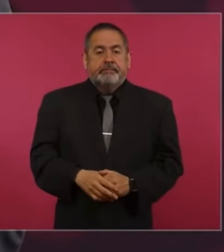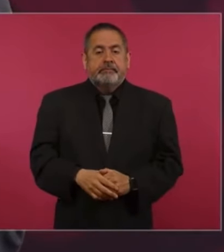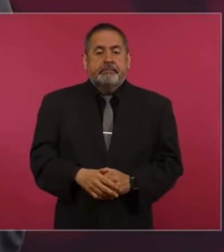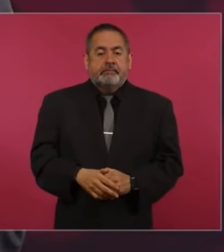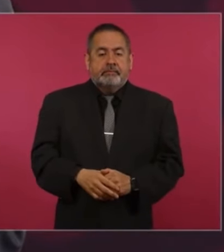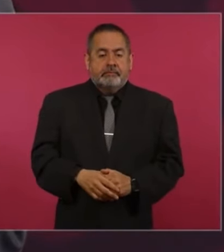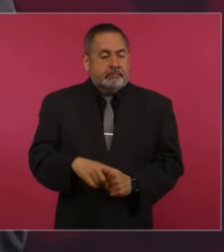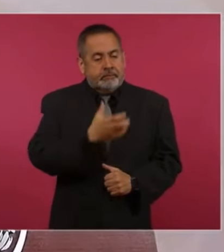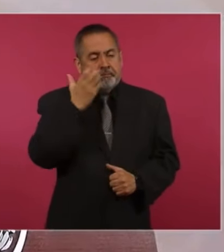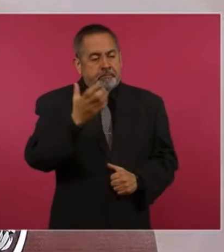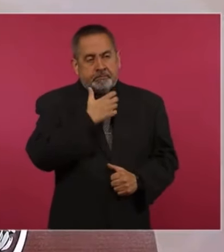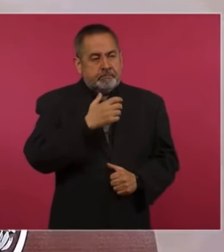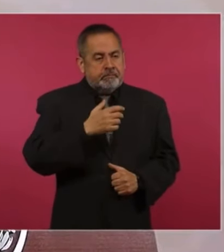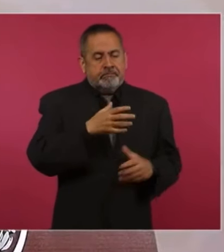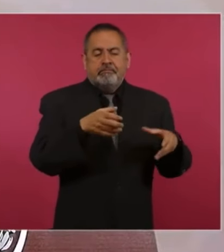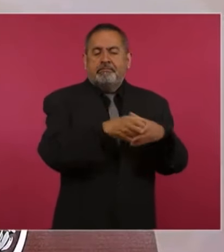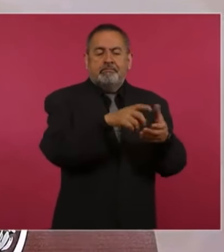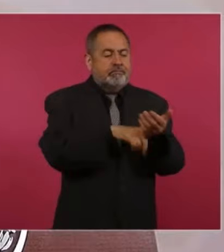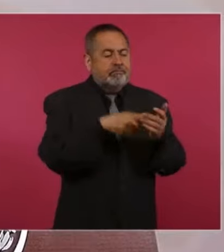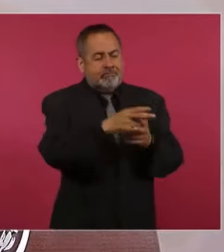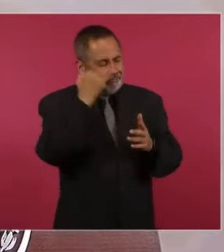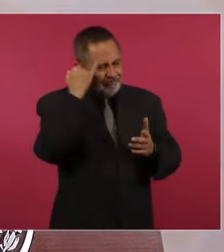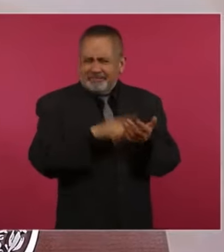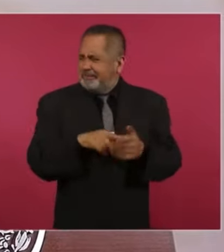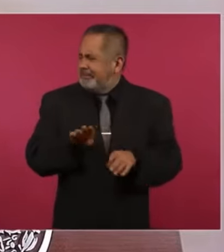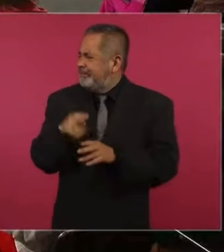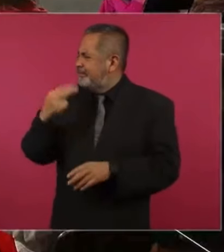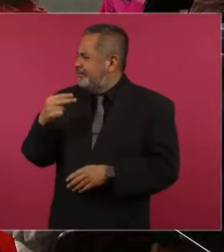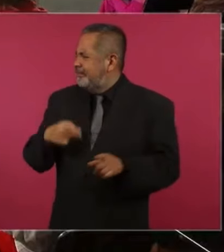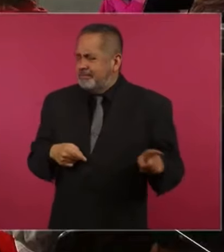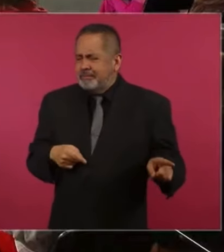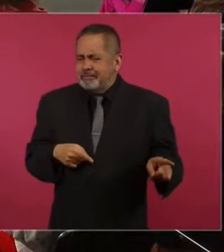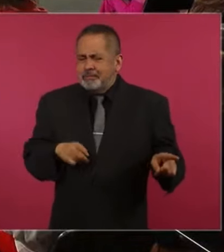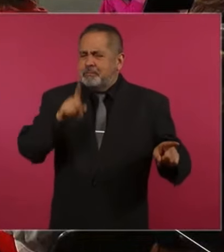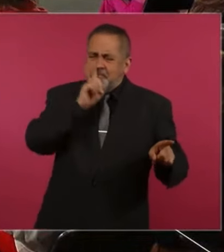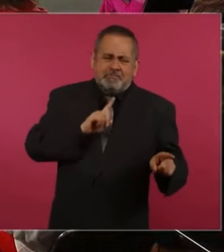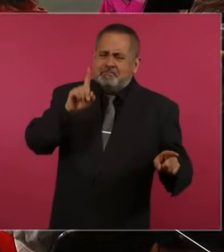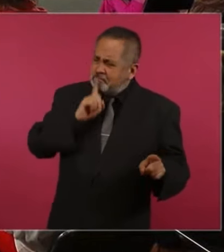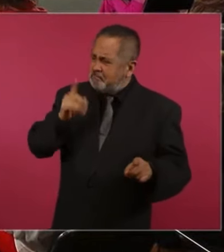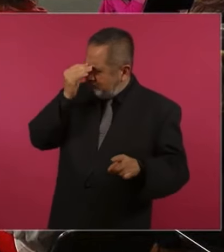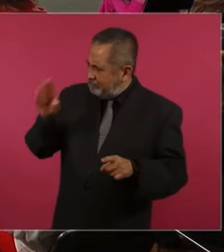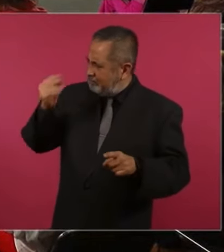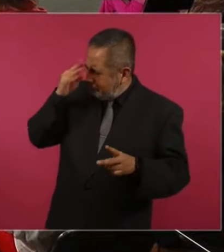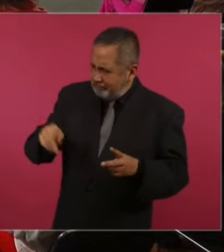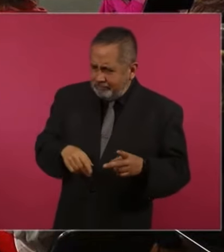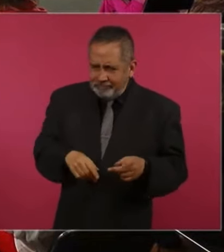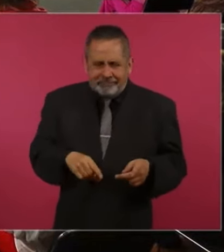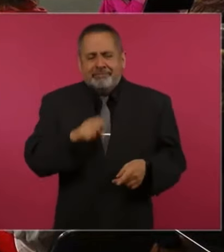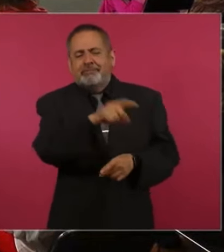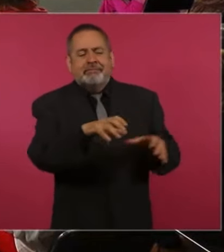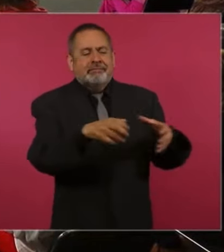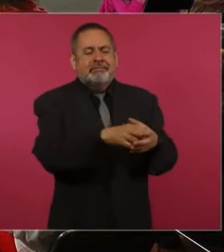La doctrina, ¿cómo se llama el señor Reza que dice que hay que mentir y mentir y mentir? La